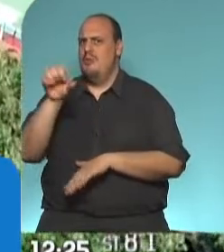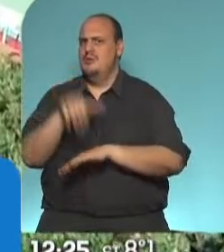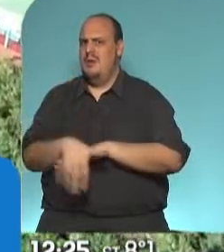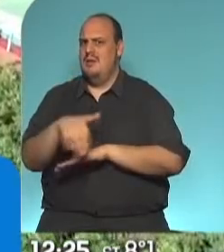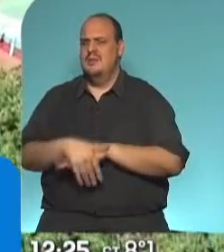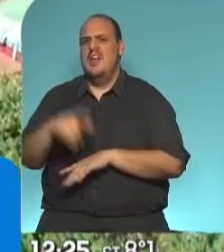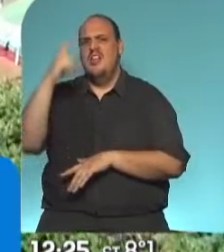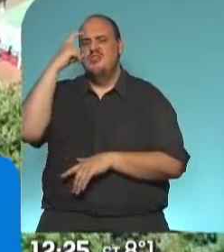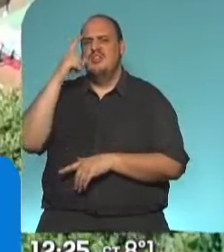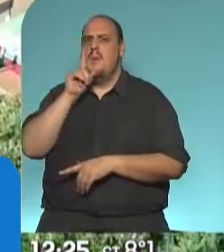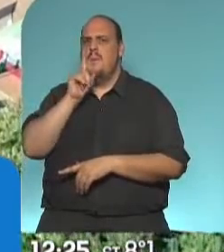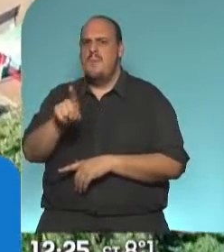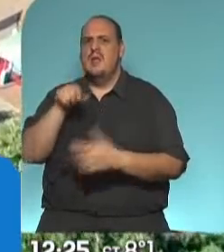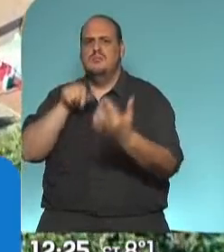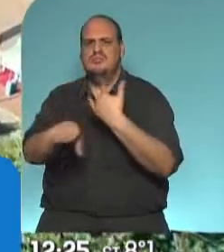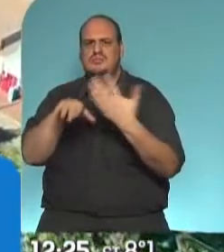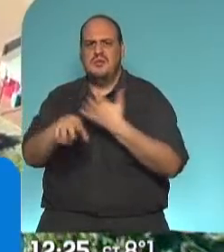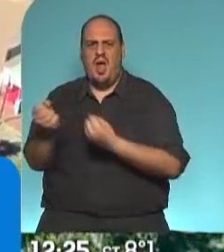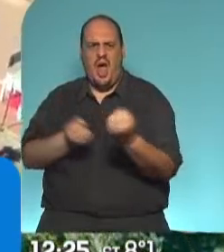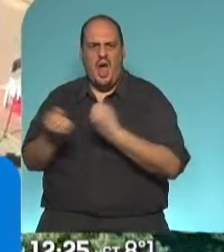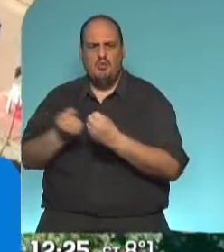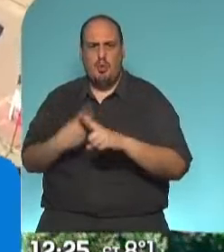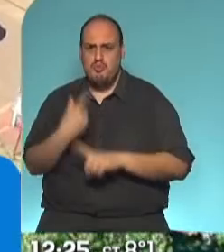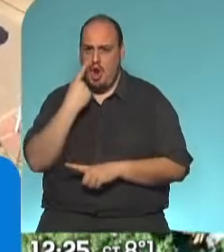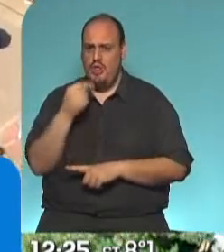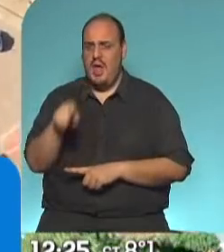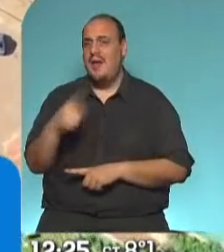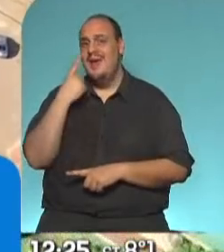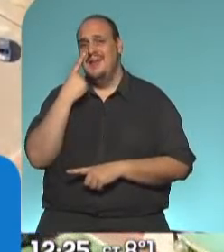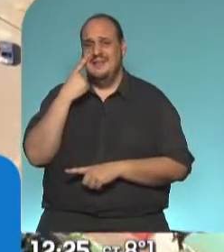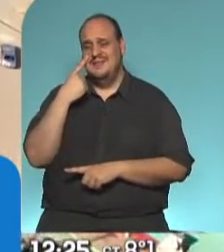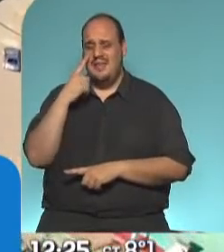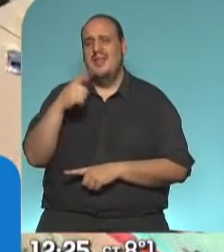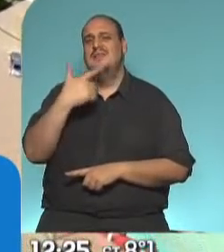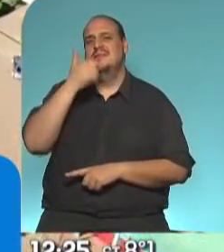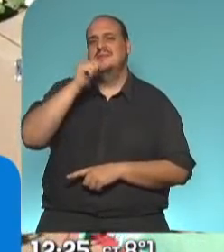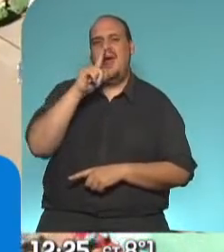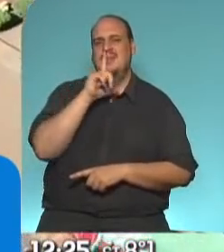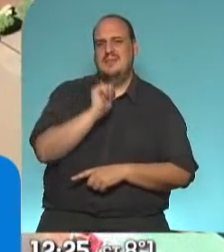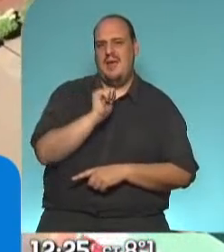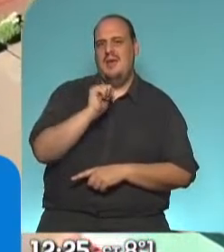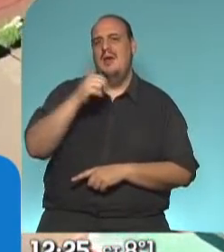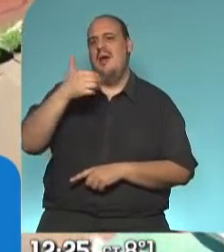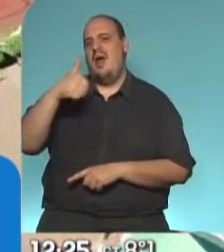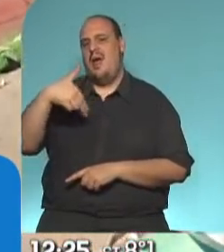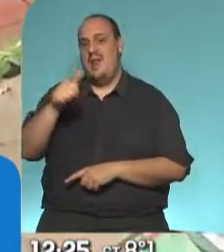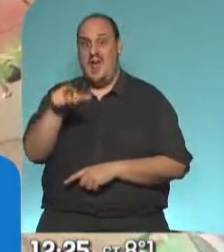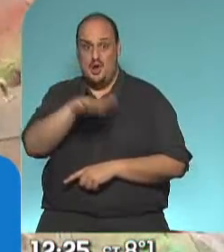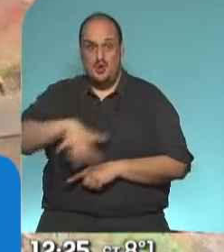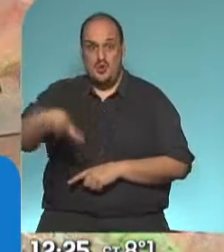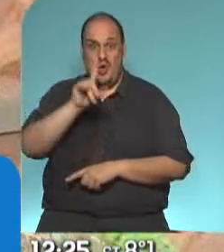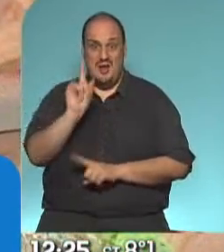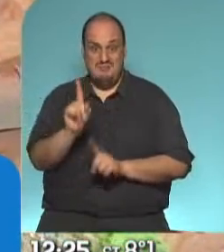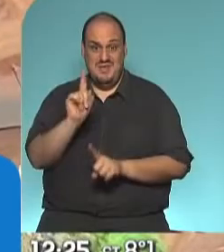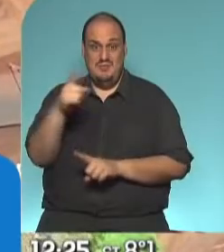cerca de 10.000 autos por día. Acá estamos con el intendente de Santa Ana, que es ese lugar donde ustedes están viendo donde se